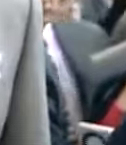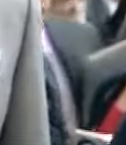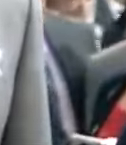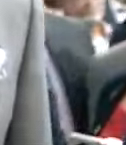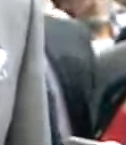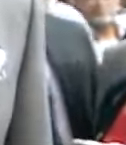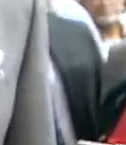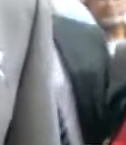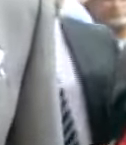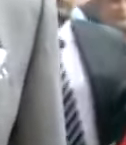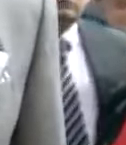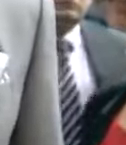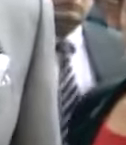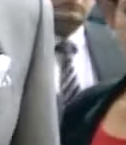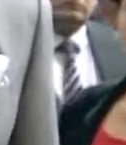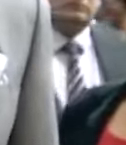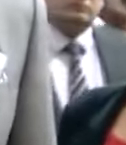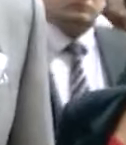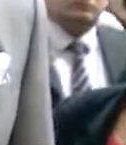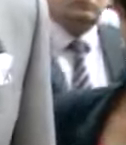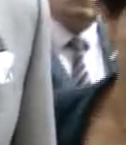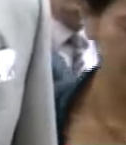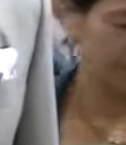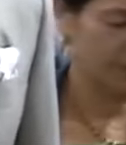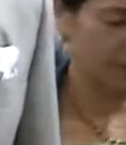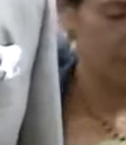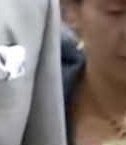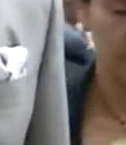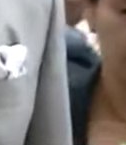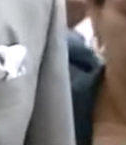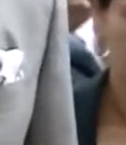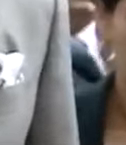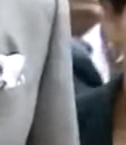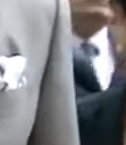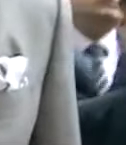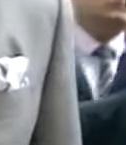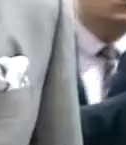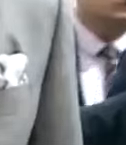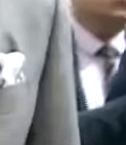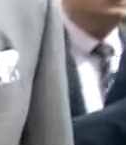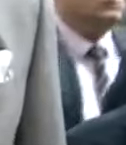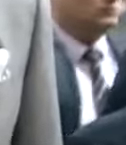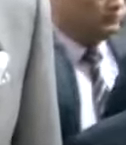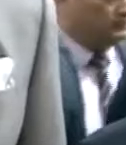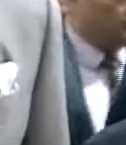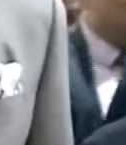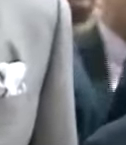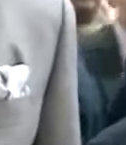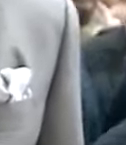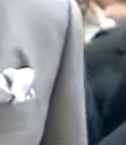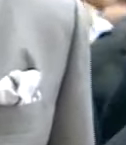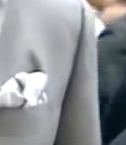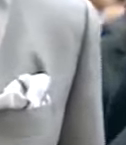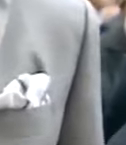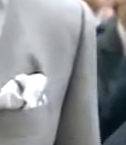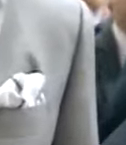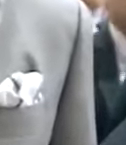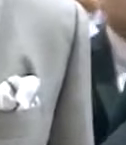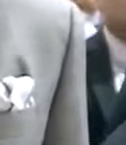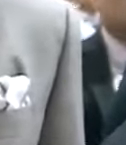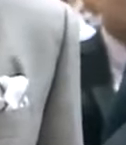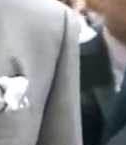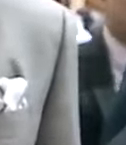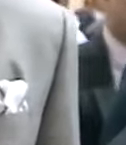aquí, desde tu parlamento, desde los representantes que tú escogiste para que ocuparan la Asamblea Nacional de la República